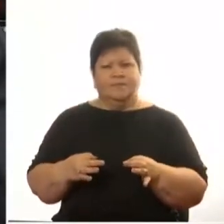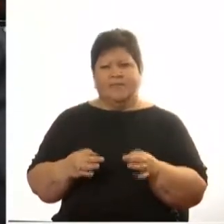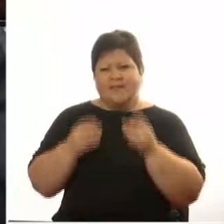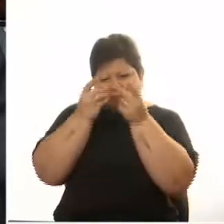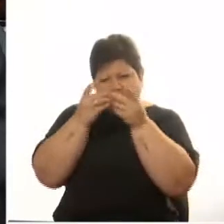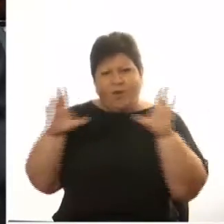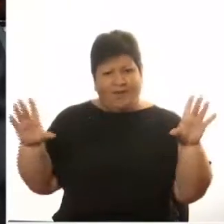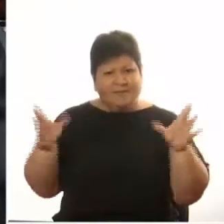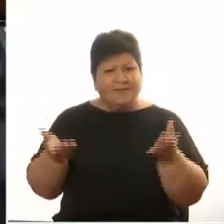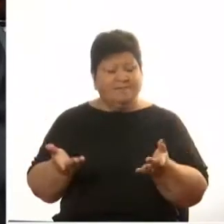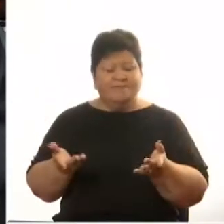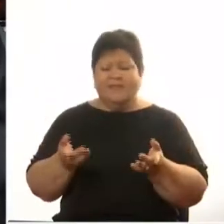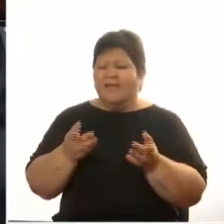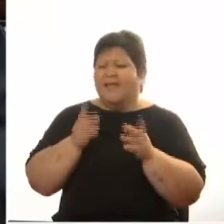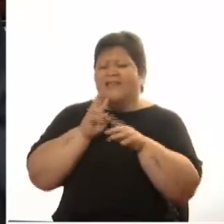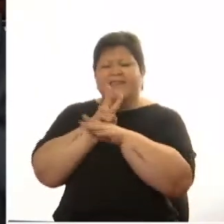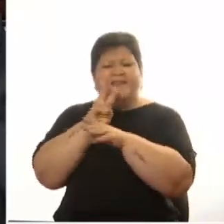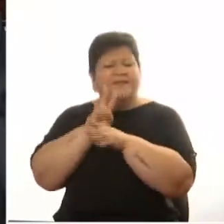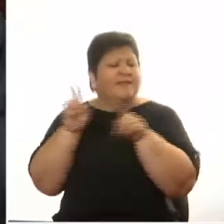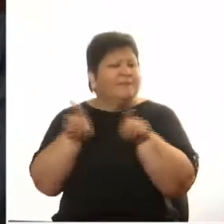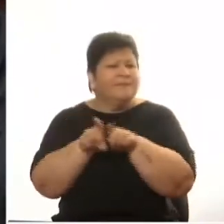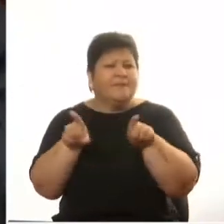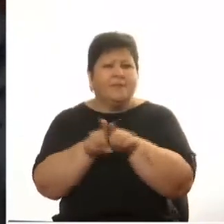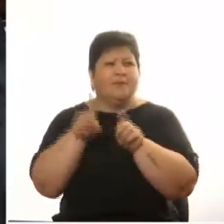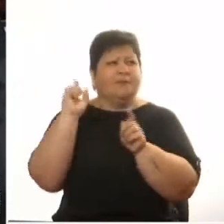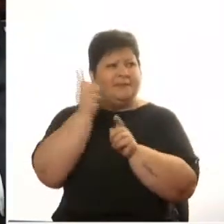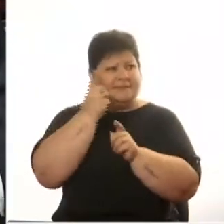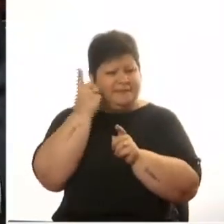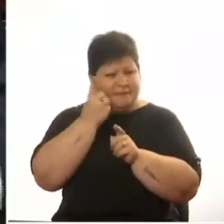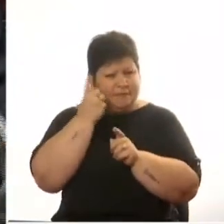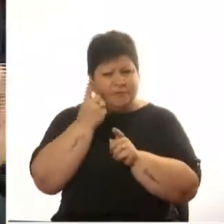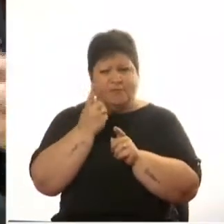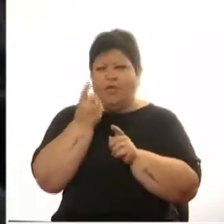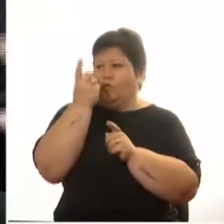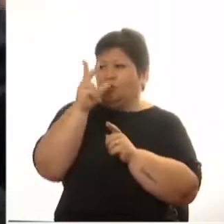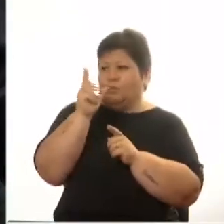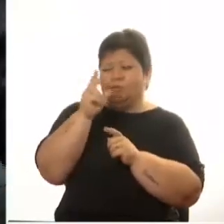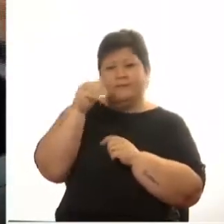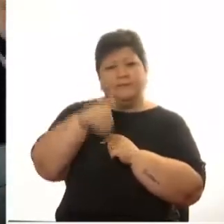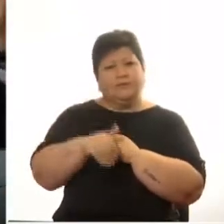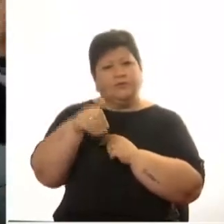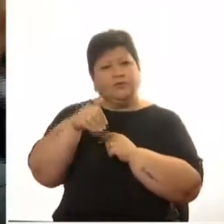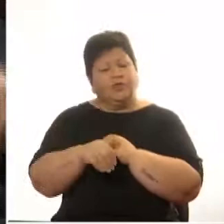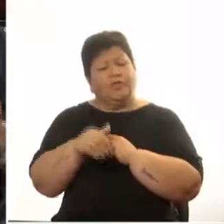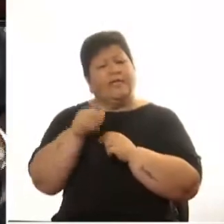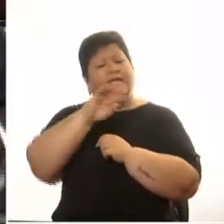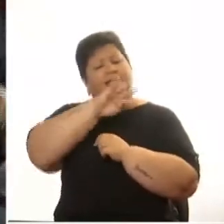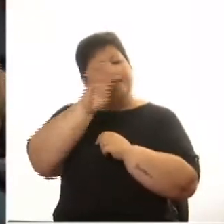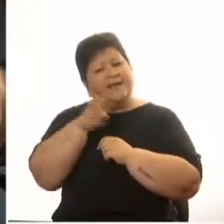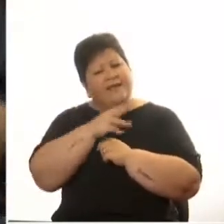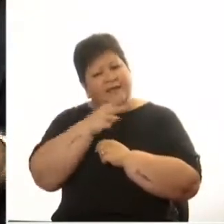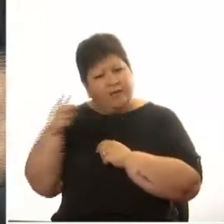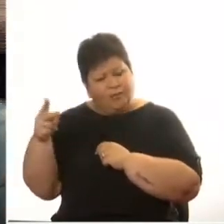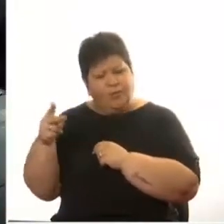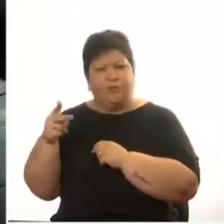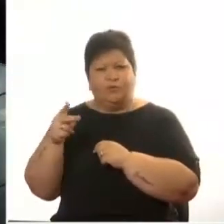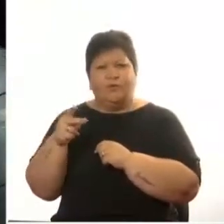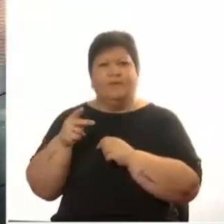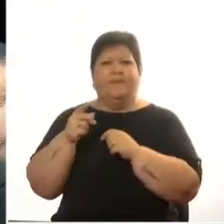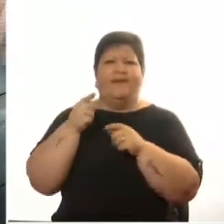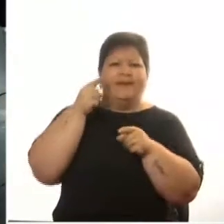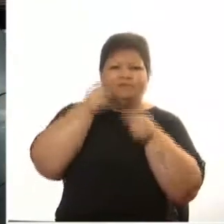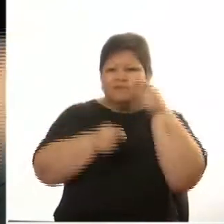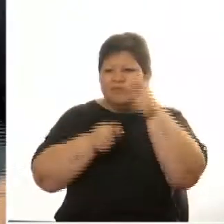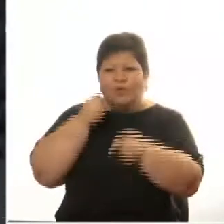principios que nosotros leía el otro día destinará 12 millones de euros para combatir la violencia de género tanto que